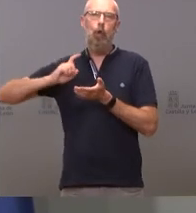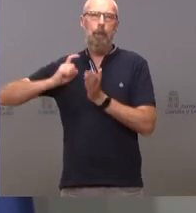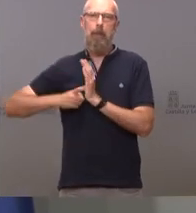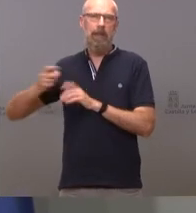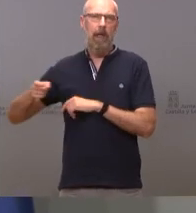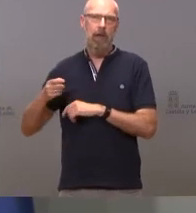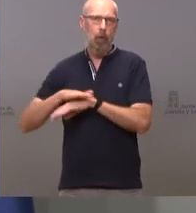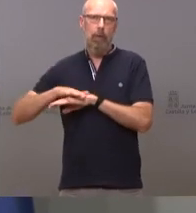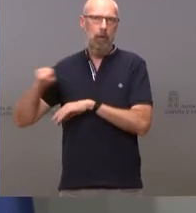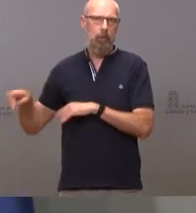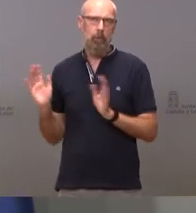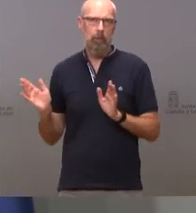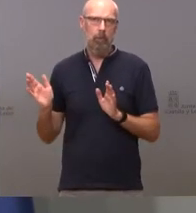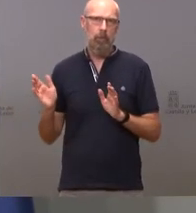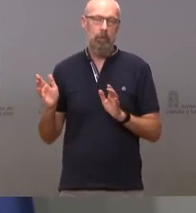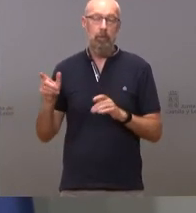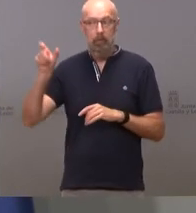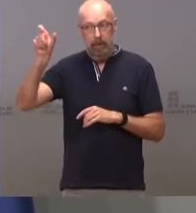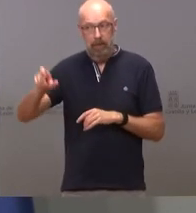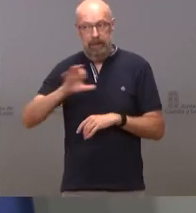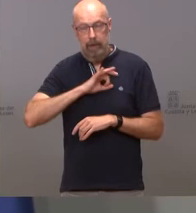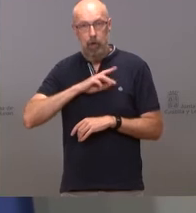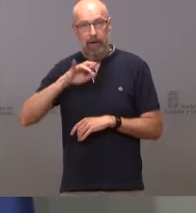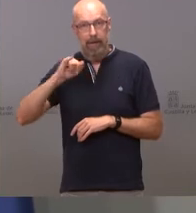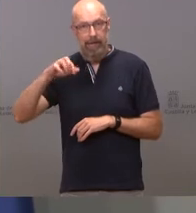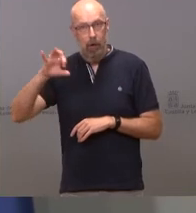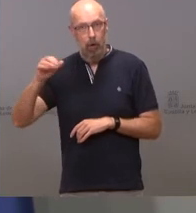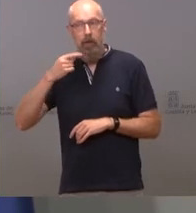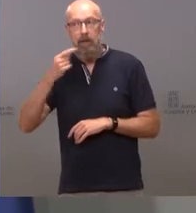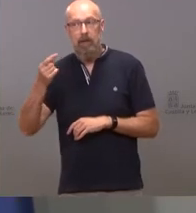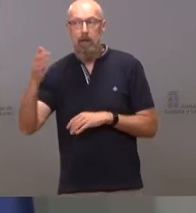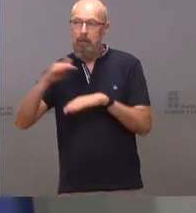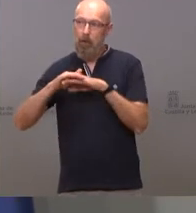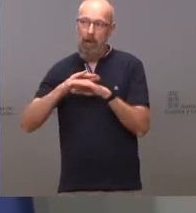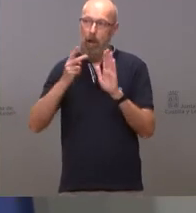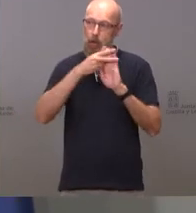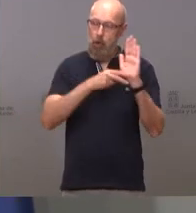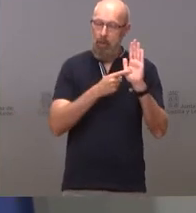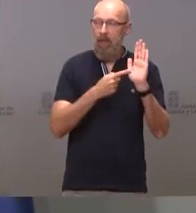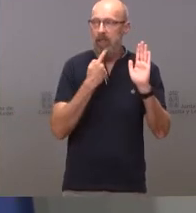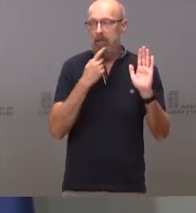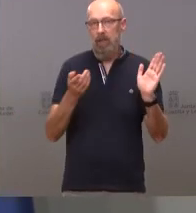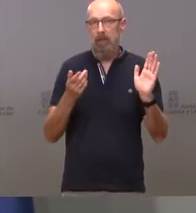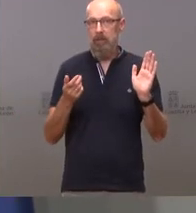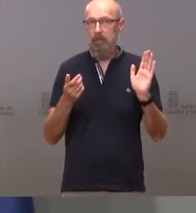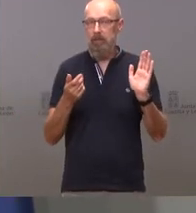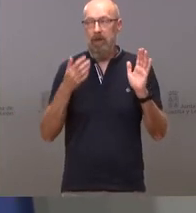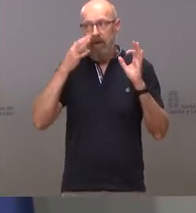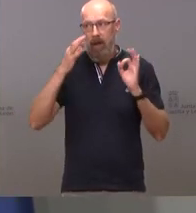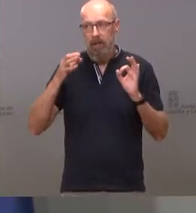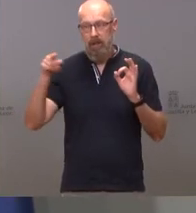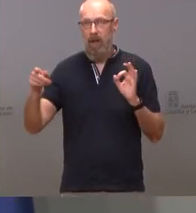mucho es la opinión del señor Reyero pero la norma le estoy diciendo que esa afirmación es contraria a la realidad